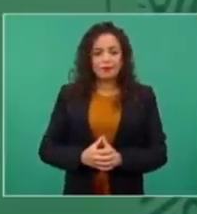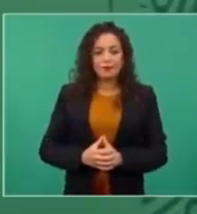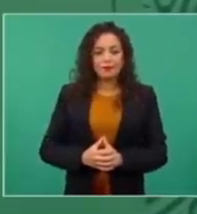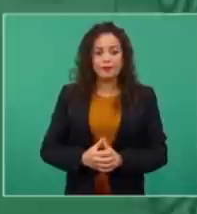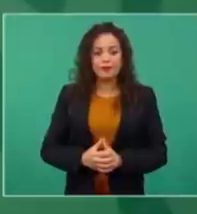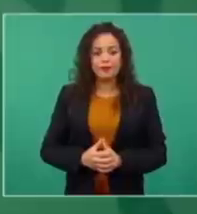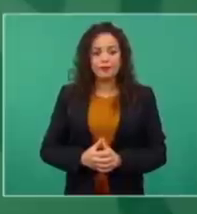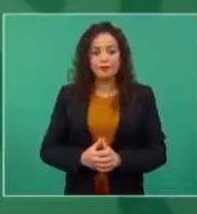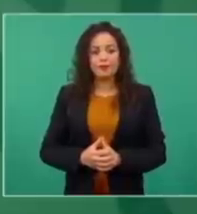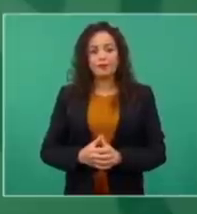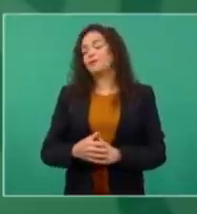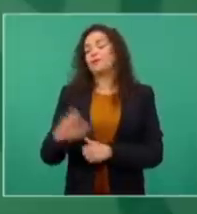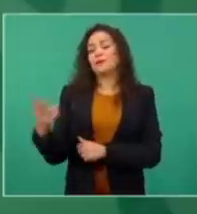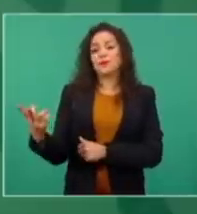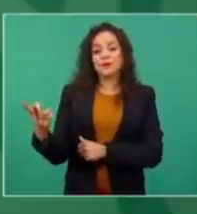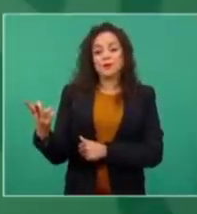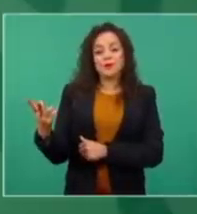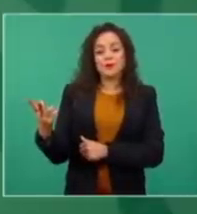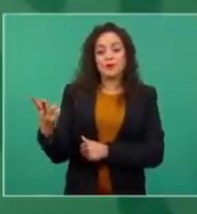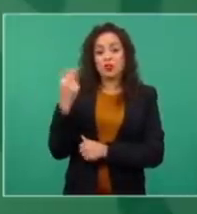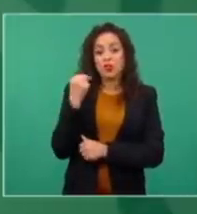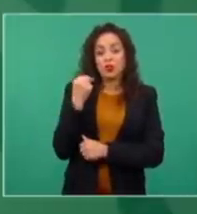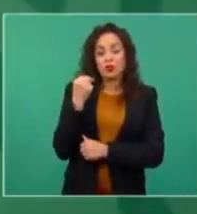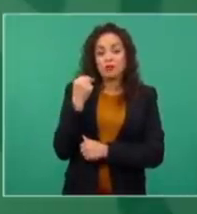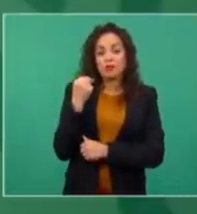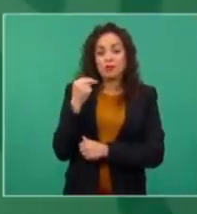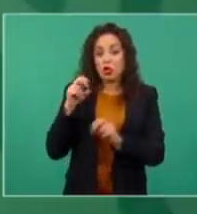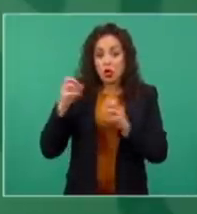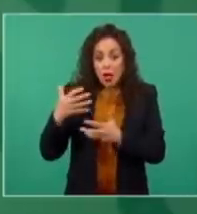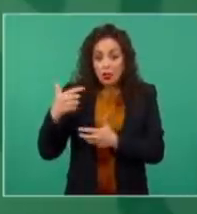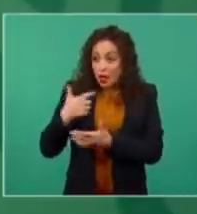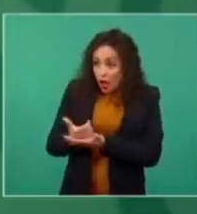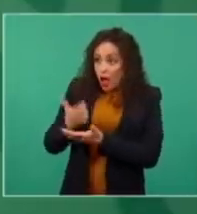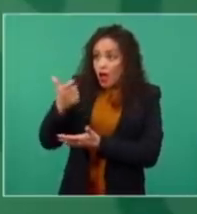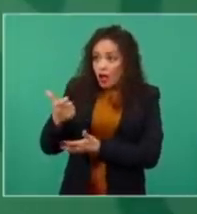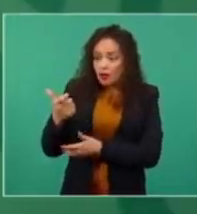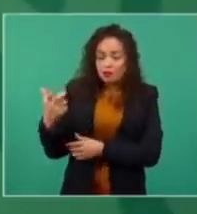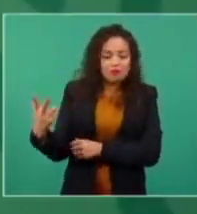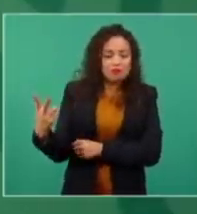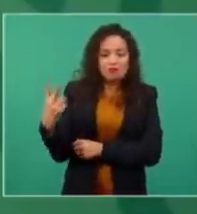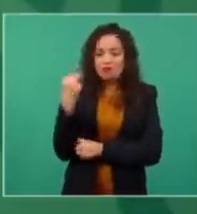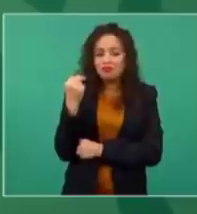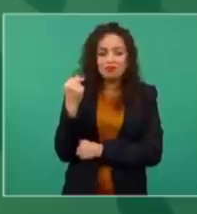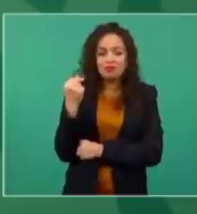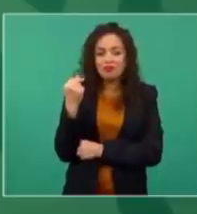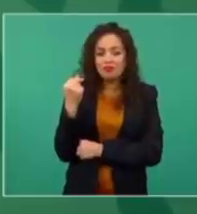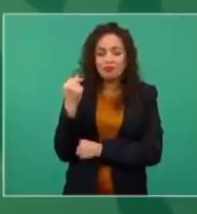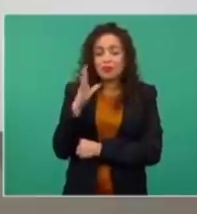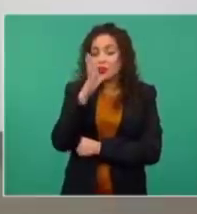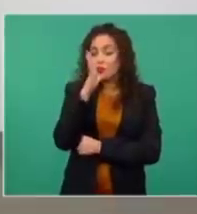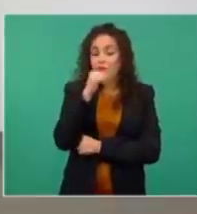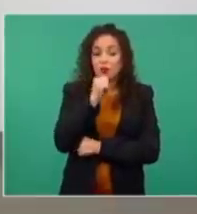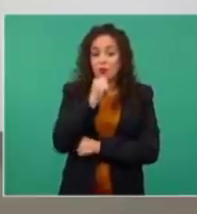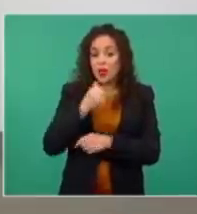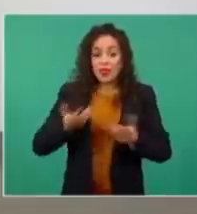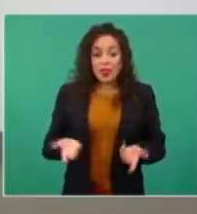No, ni pagando, se podía